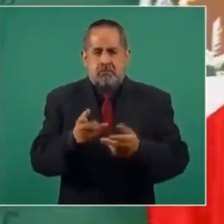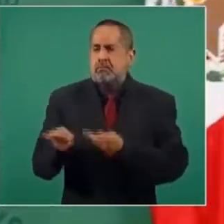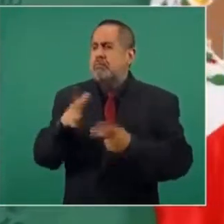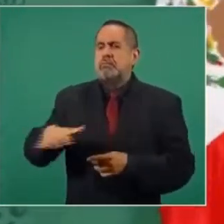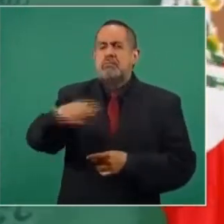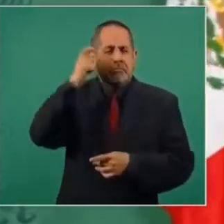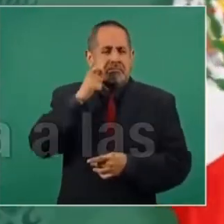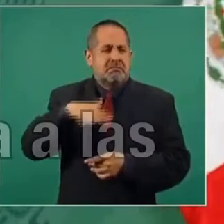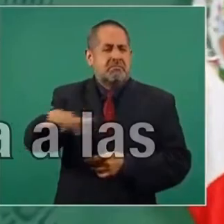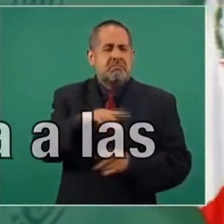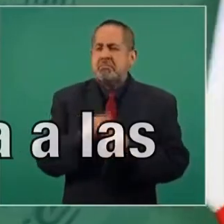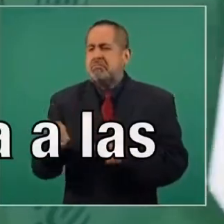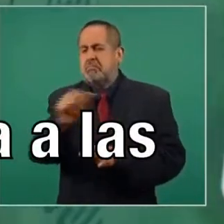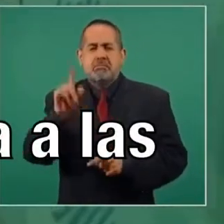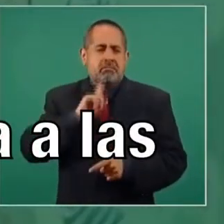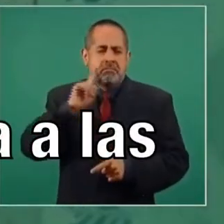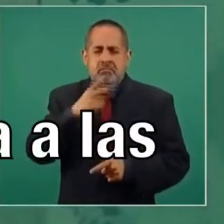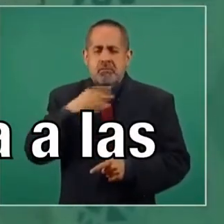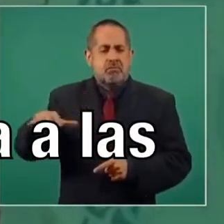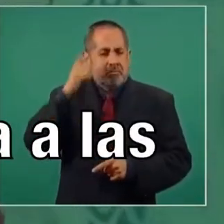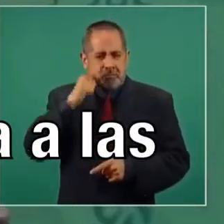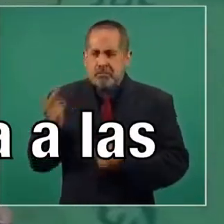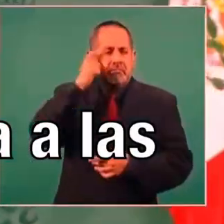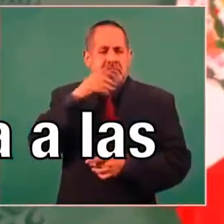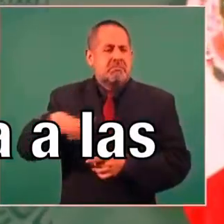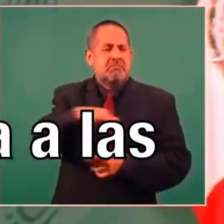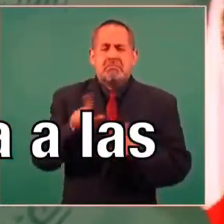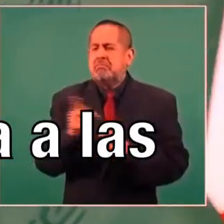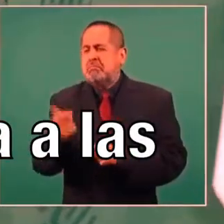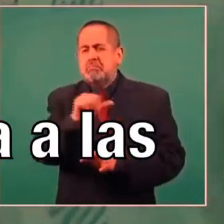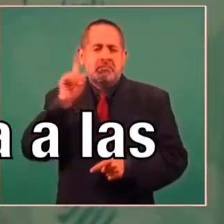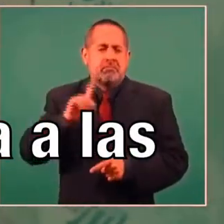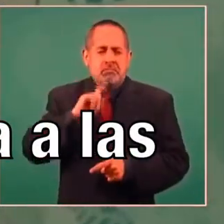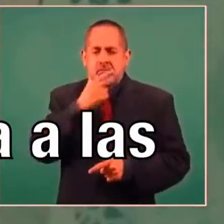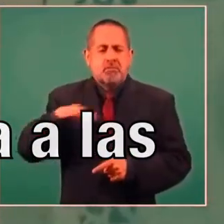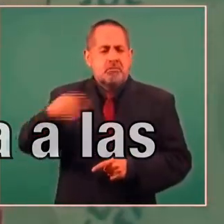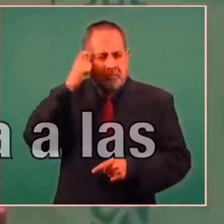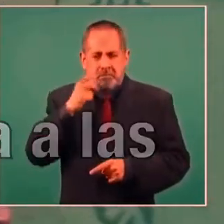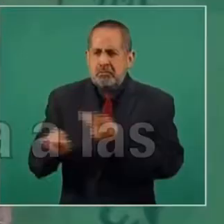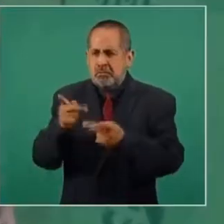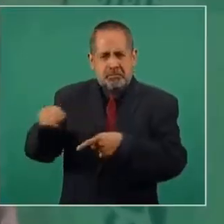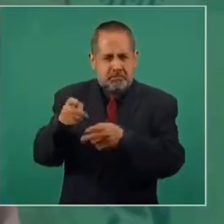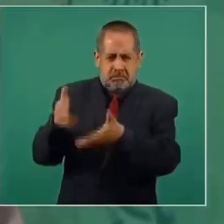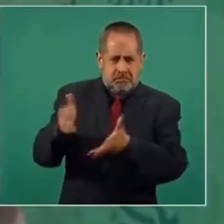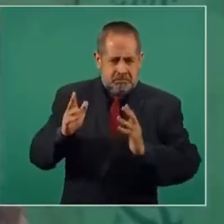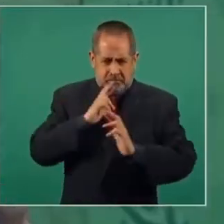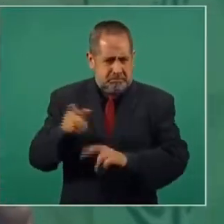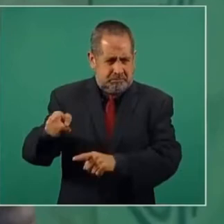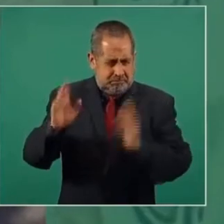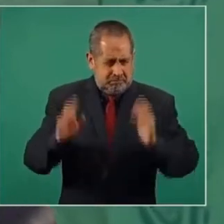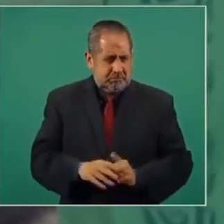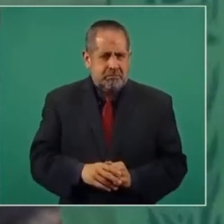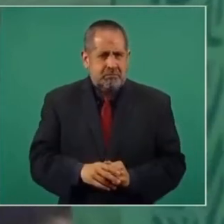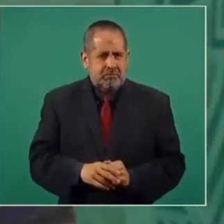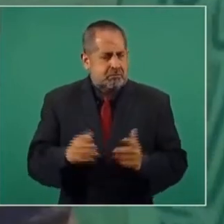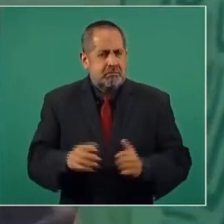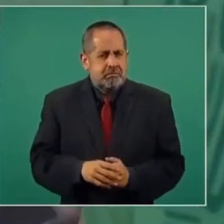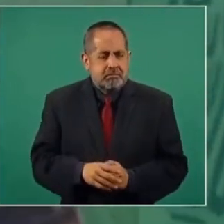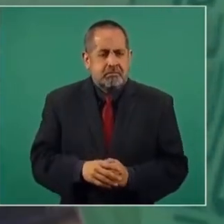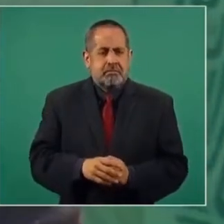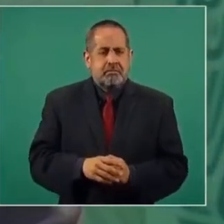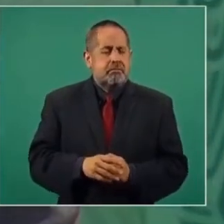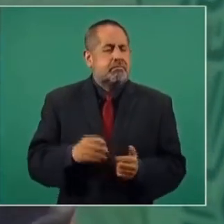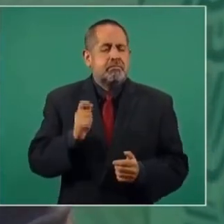que preguntarle al pueblo de Guerrero, a las mujeres y a los hombres de Guerrero, al pueblo de Guerrero, a las mujeres y a los hombres de Guerrero, al pueblo de Guerrero, y por qué